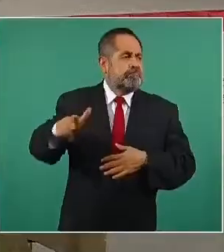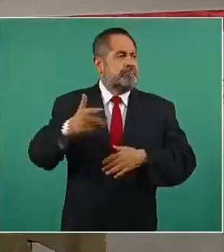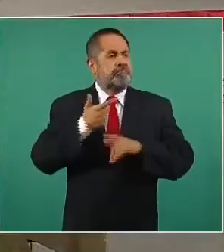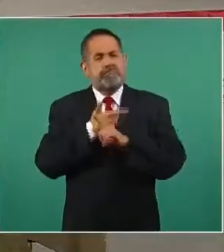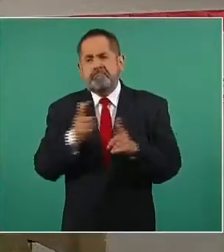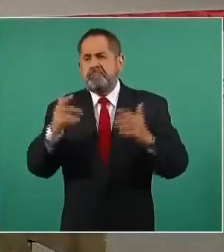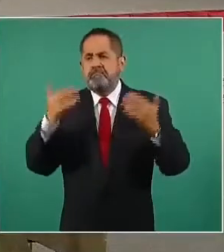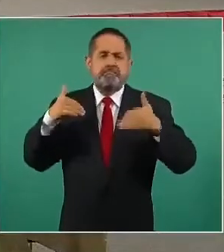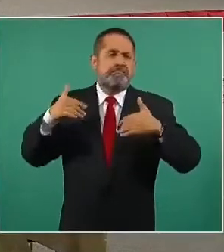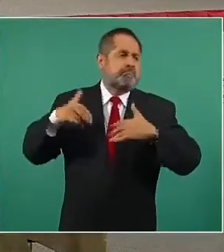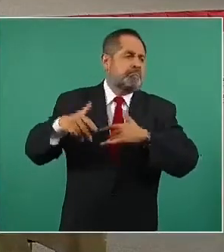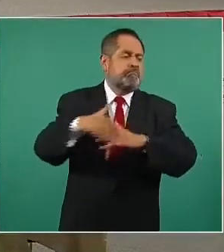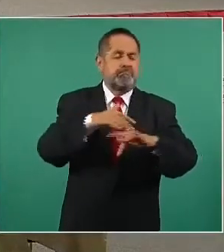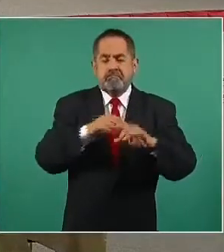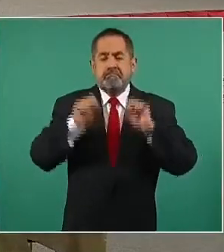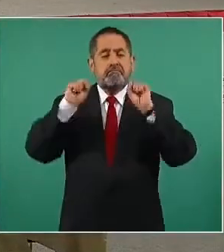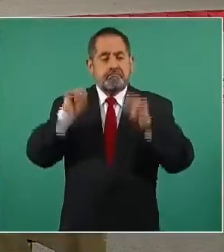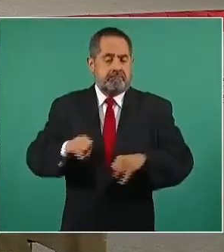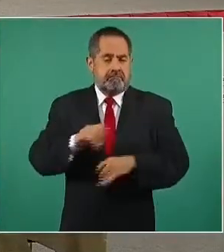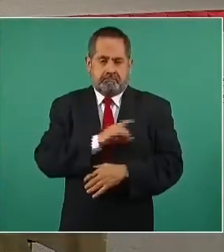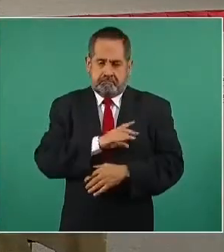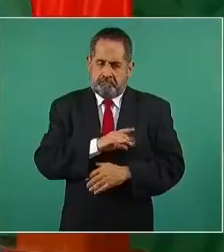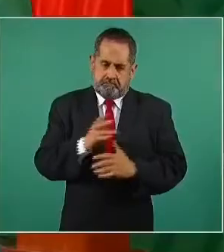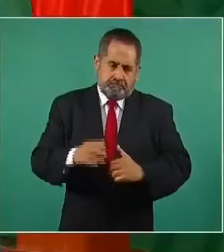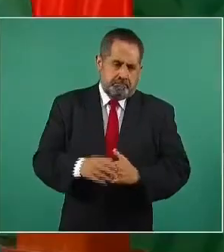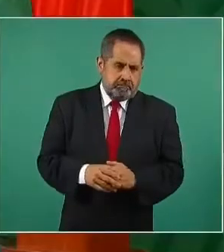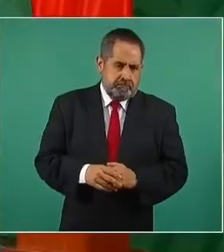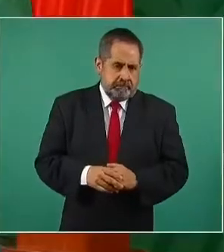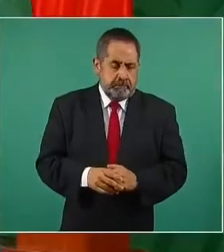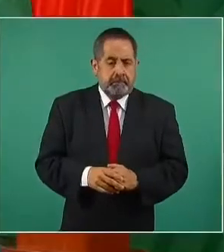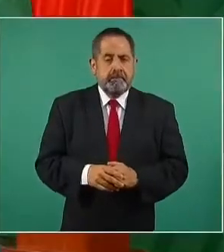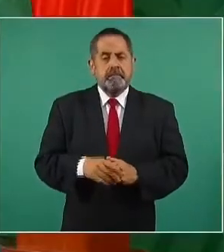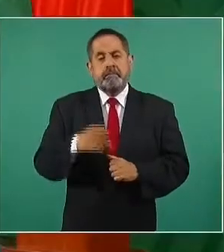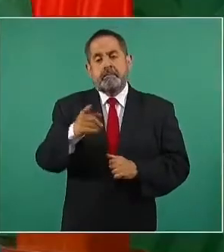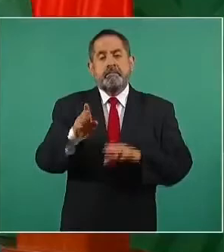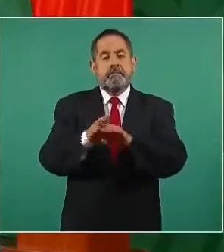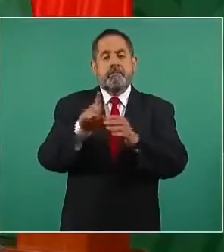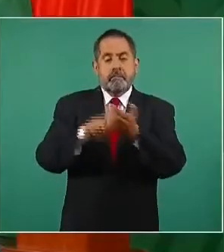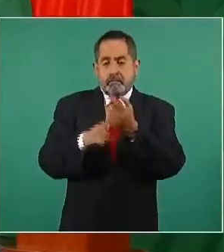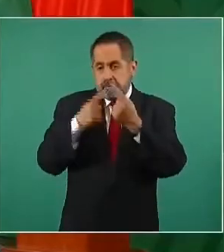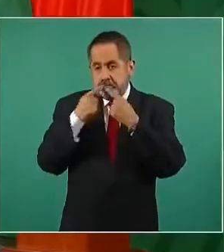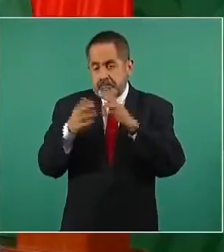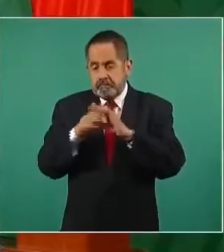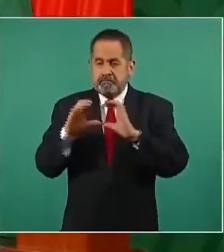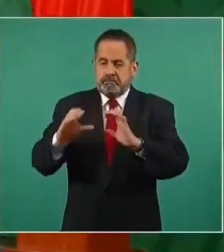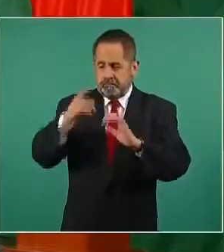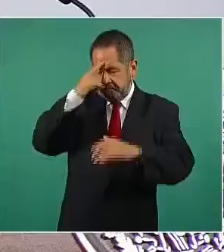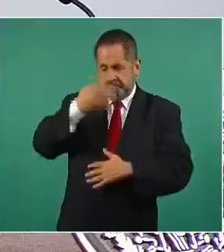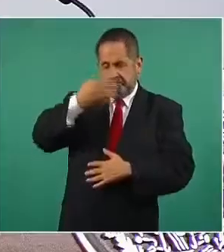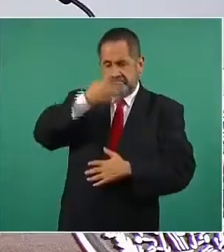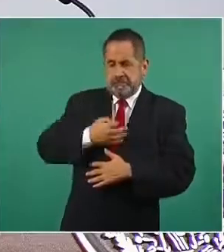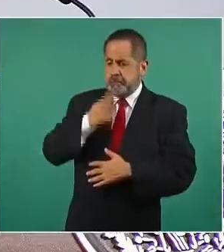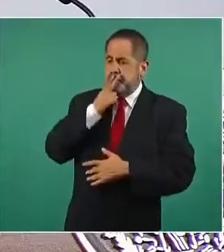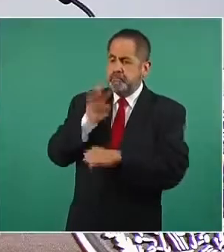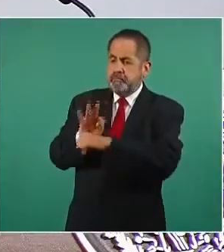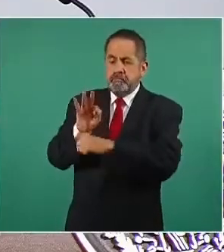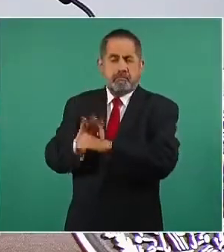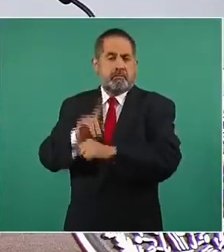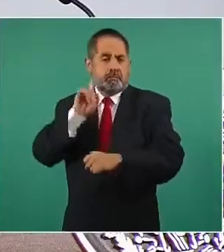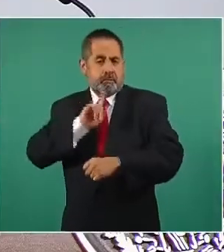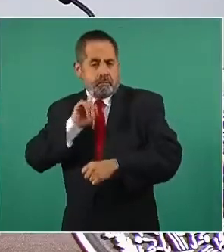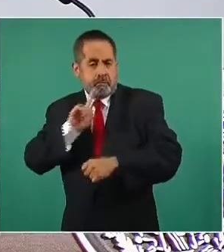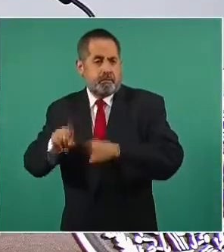Nos conviene a todas y todos terminar con esta estructura de violencia por la dignidad de nuestras madres,